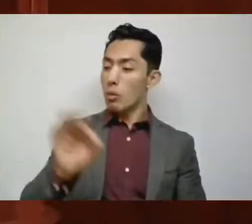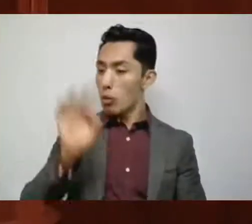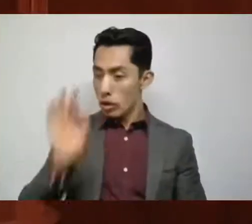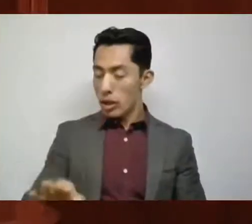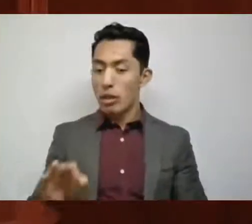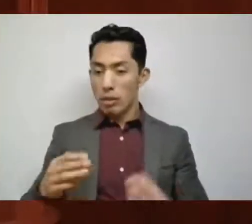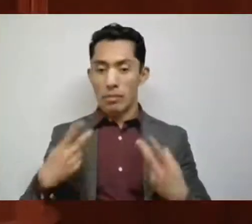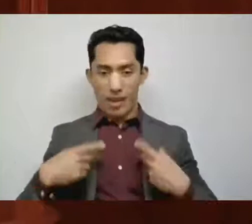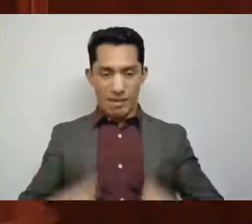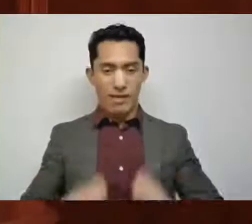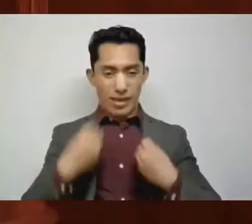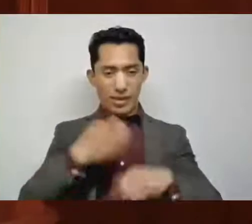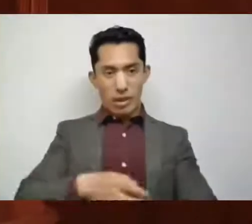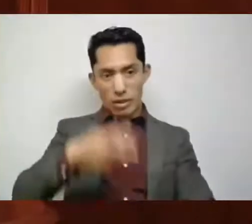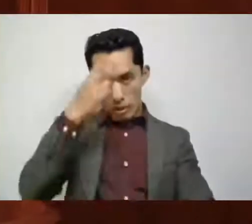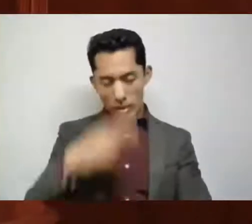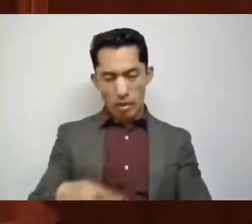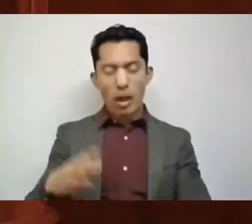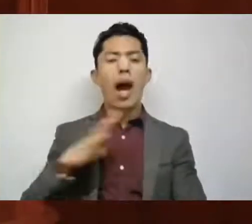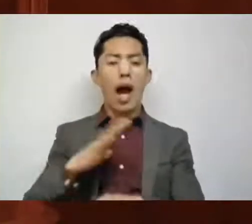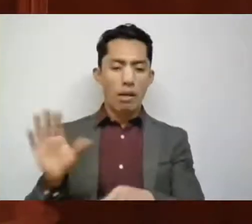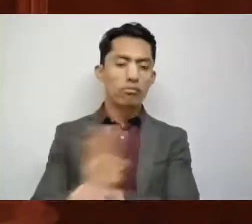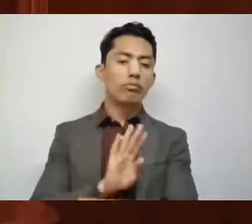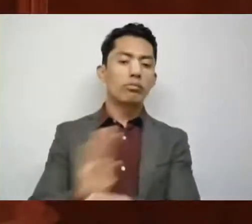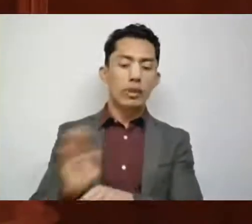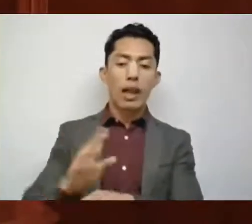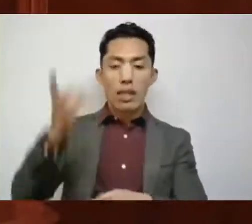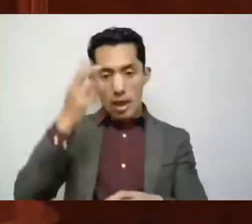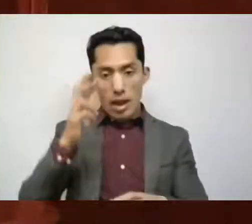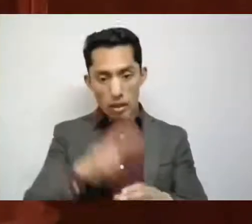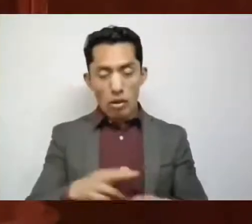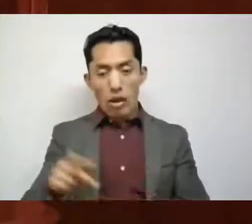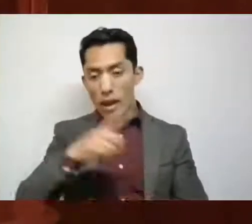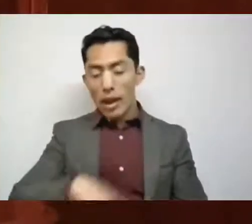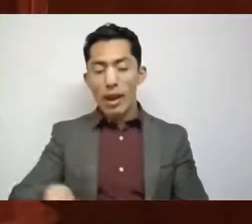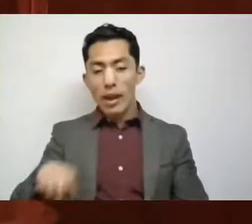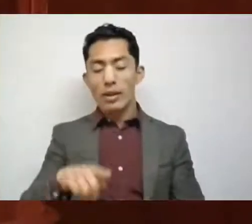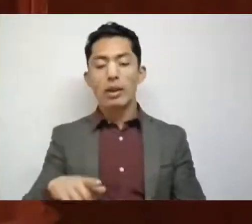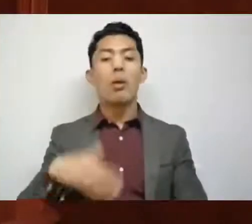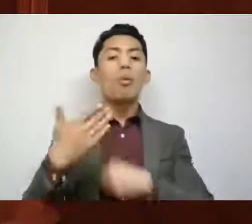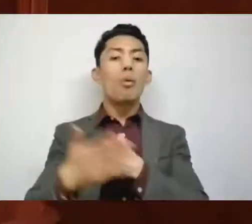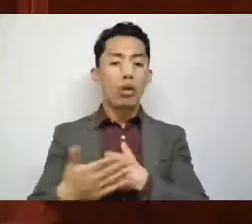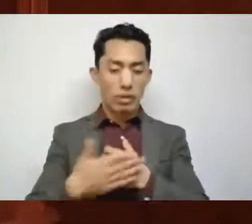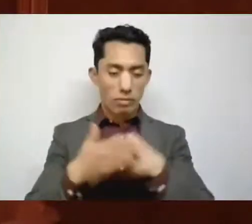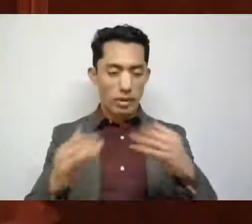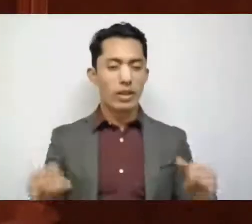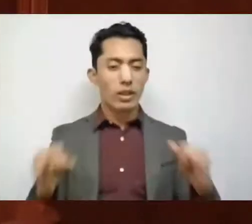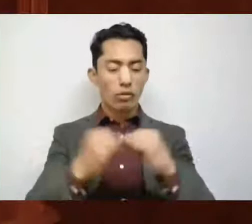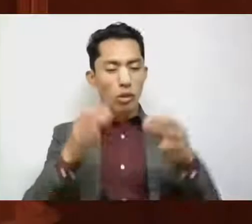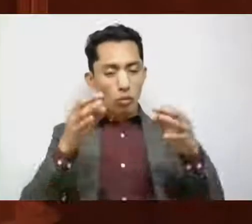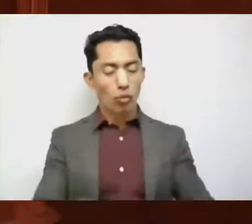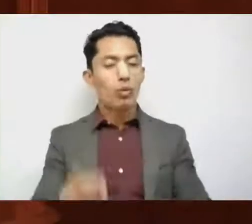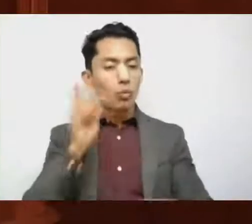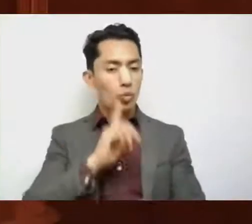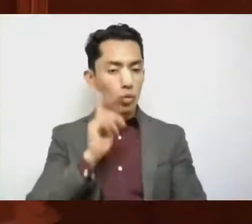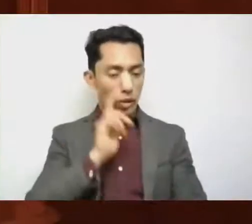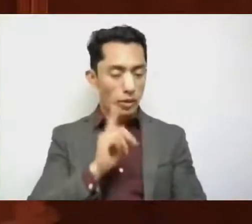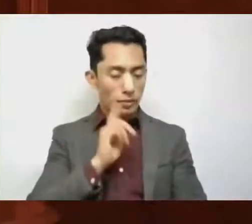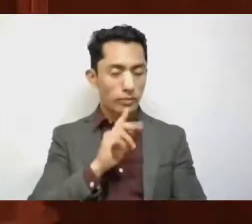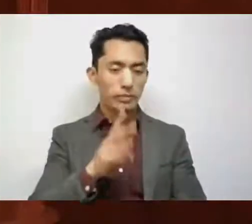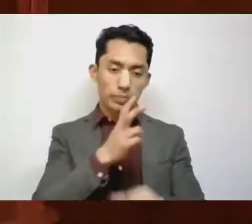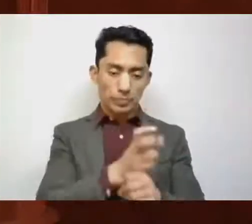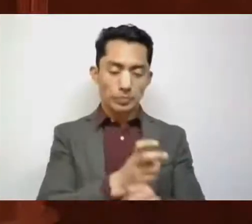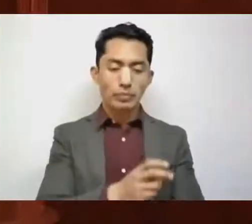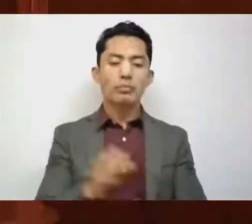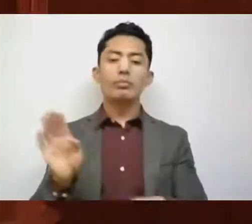población se beneficiará con la creación de las direcciones y paulatinamente institutos municipales de las mujeres, beneficiando